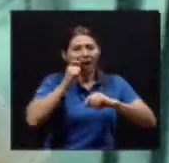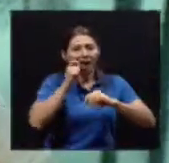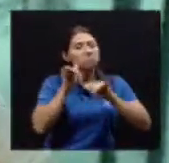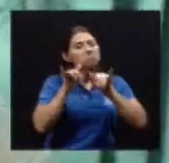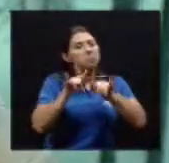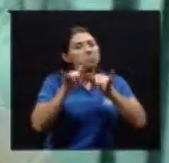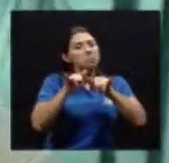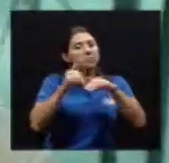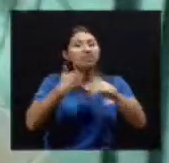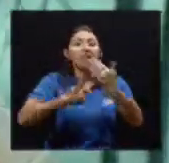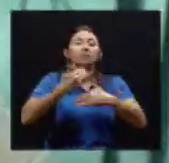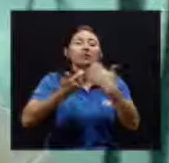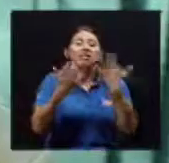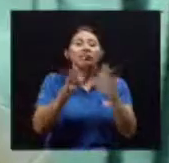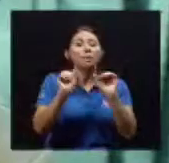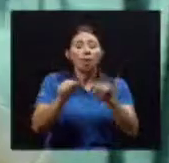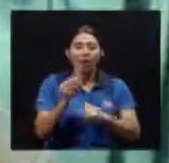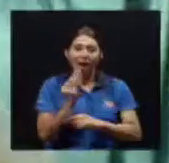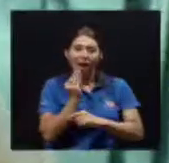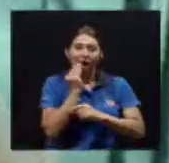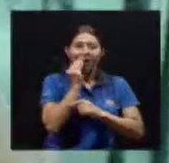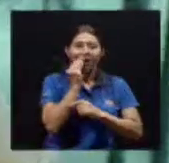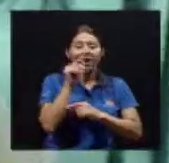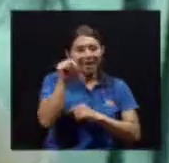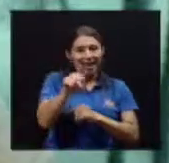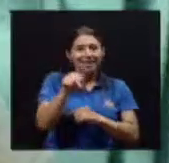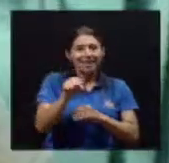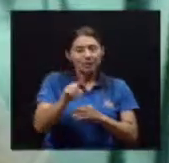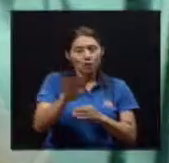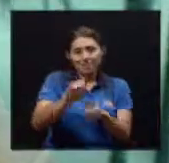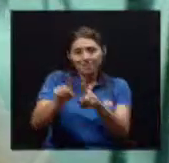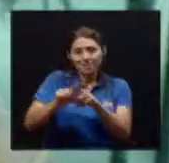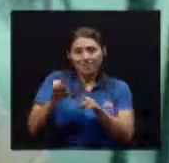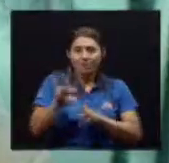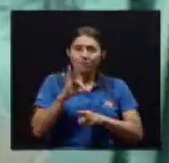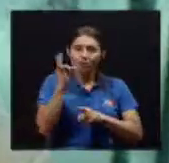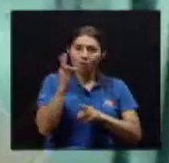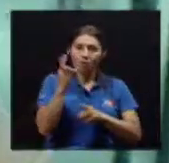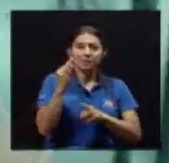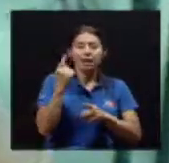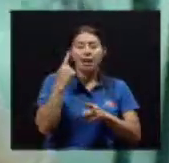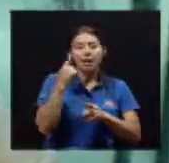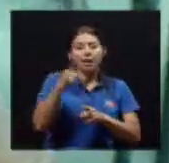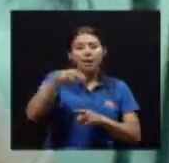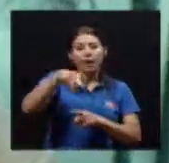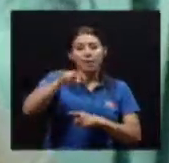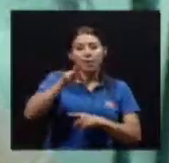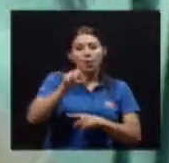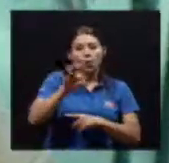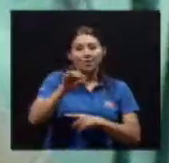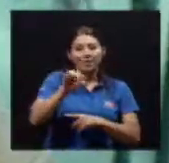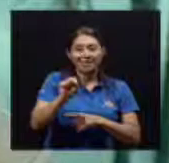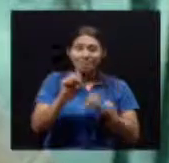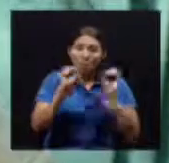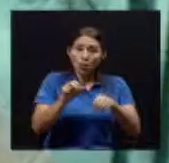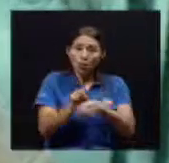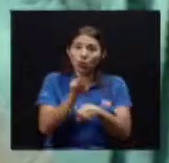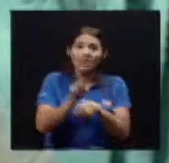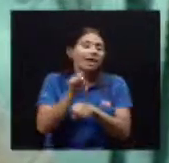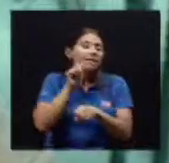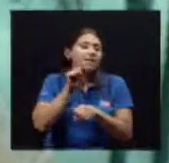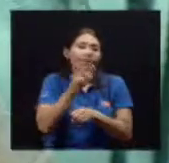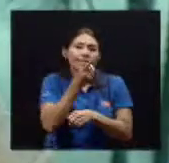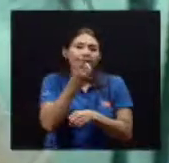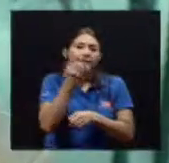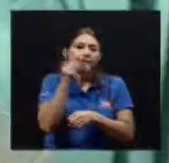presenta mucho Se ofrecen Pero también Por ejemplo La Universidad de Costa Rica La Facultad de Odontología Tiene uno de los centros Más